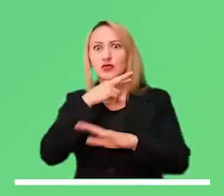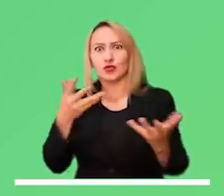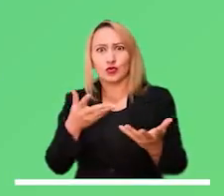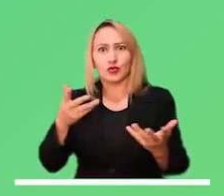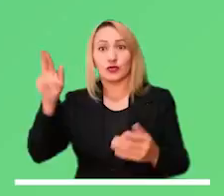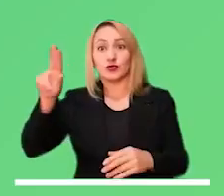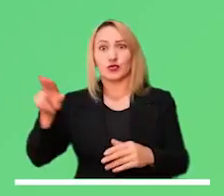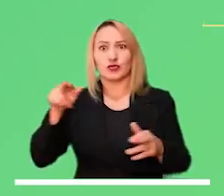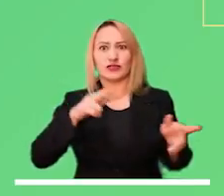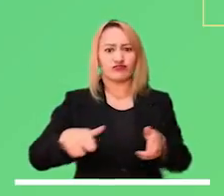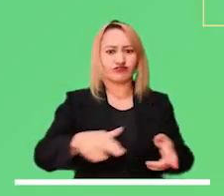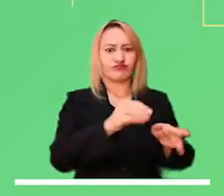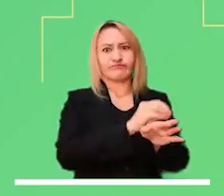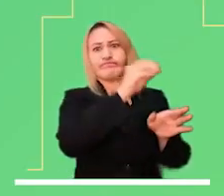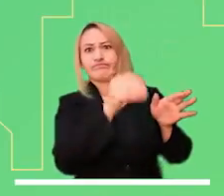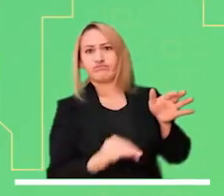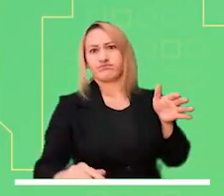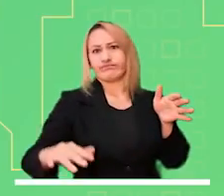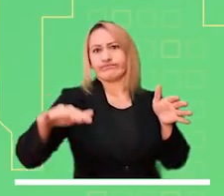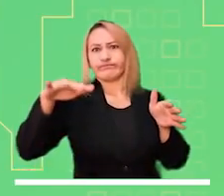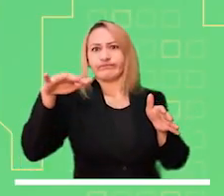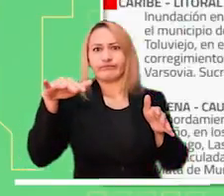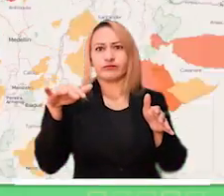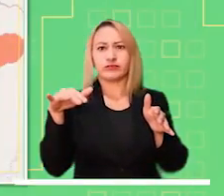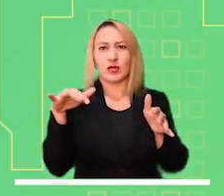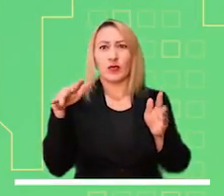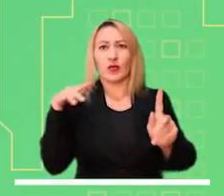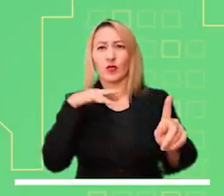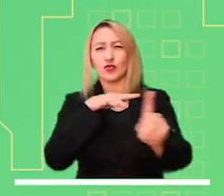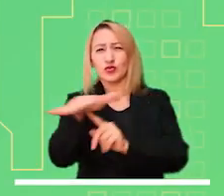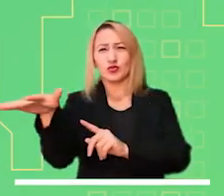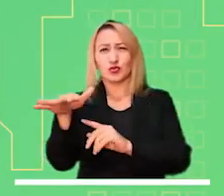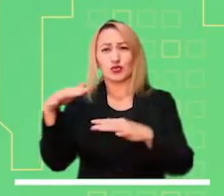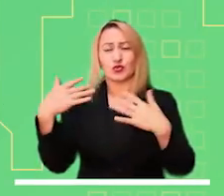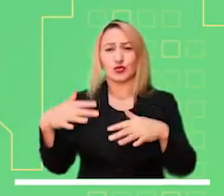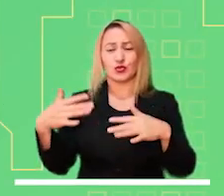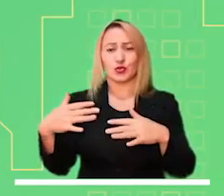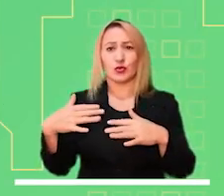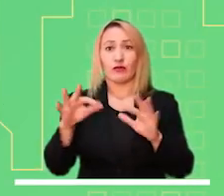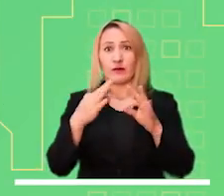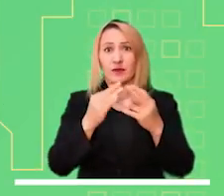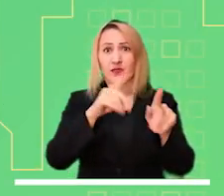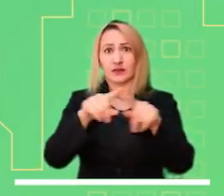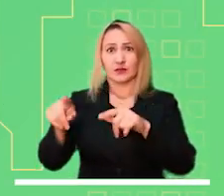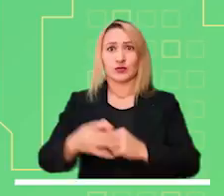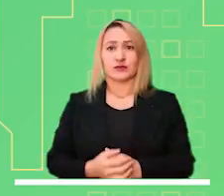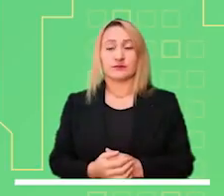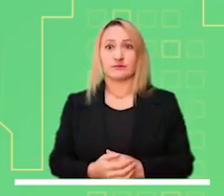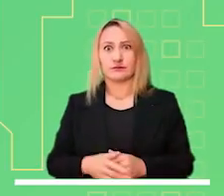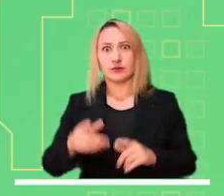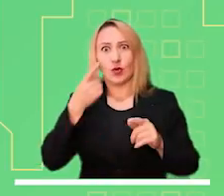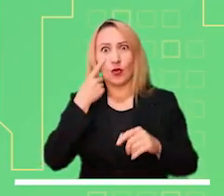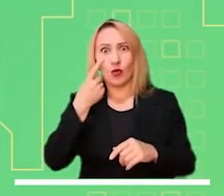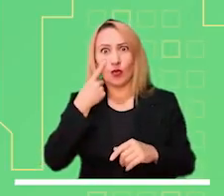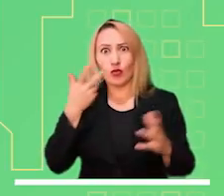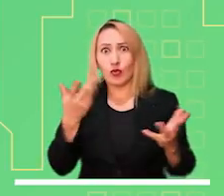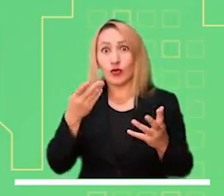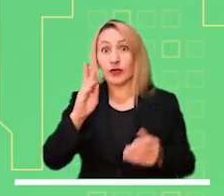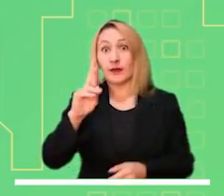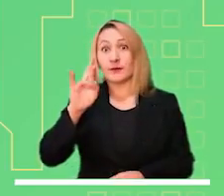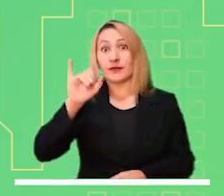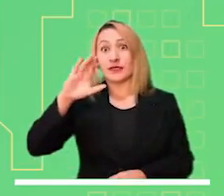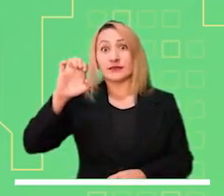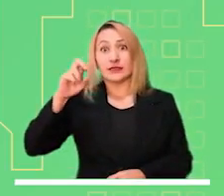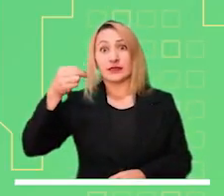Veamos ahora las alertas que se encuentran activas. Alerta roja en Sucre, por evento de inundación en el municipio de Tolú Viejo, en el corregimiento de